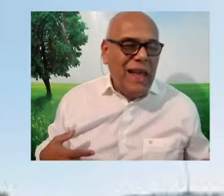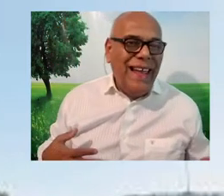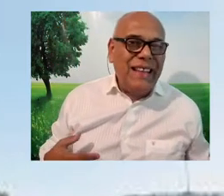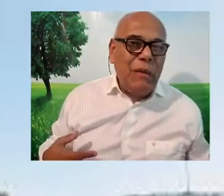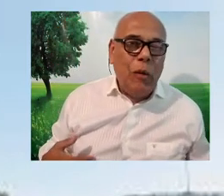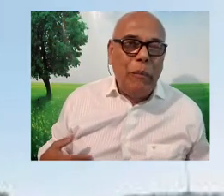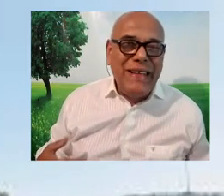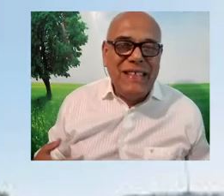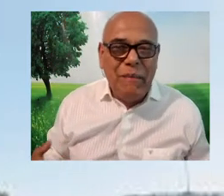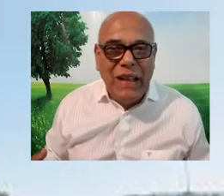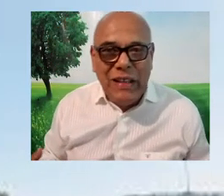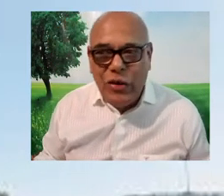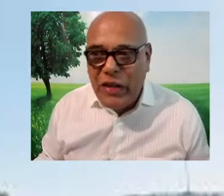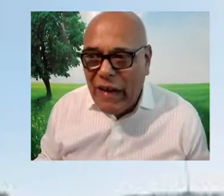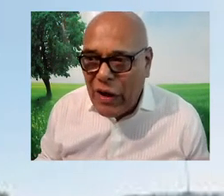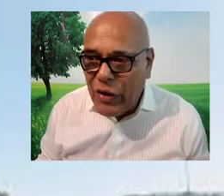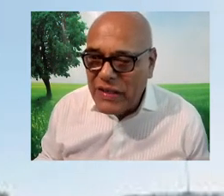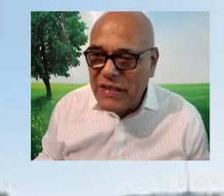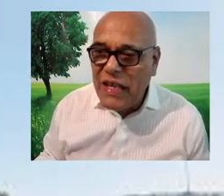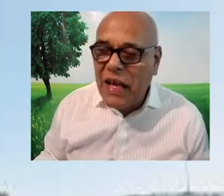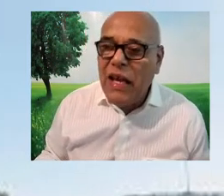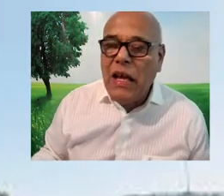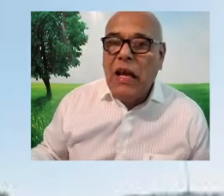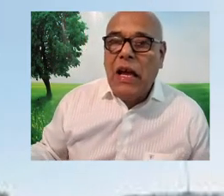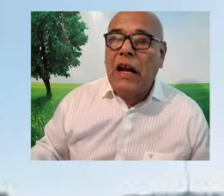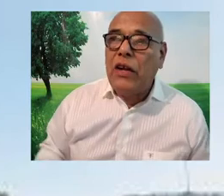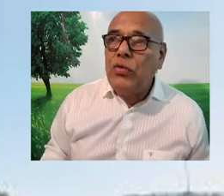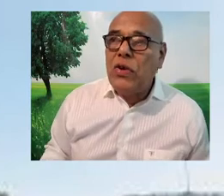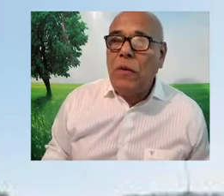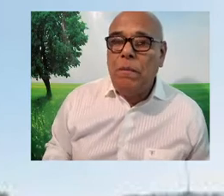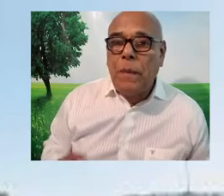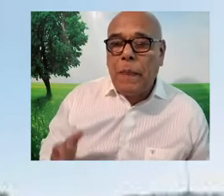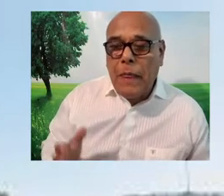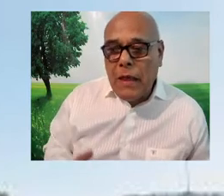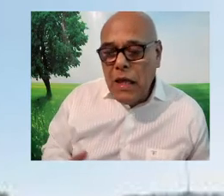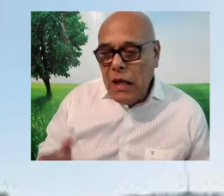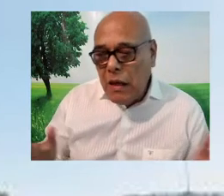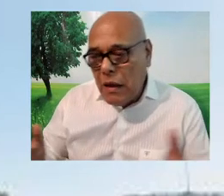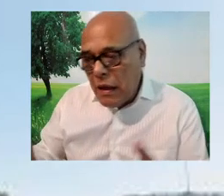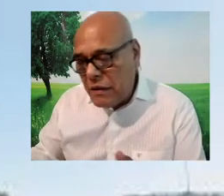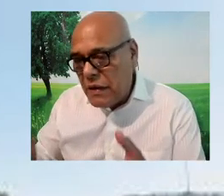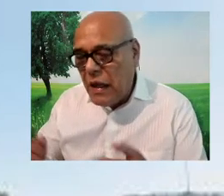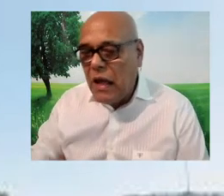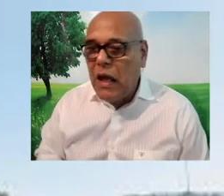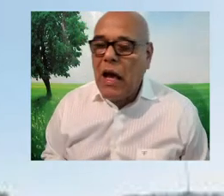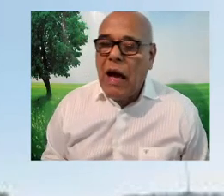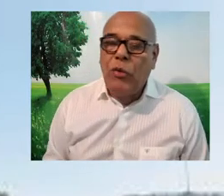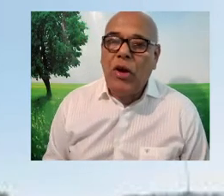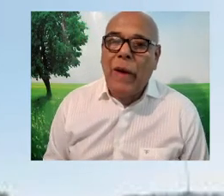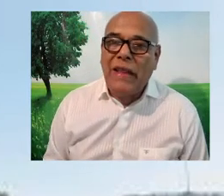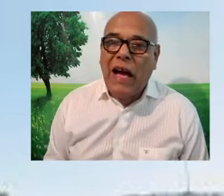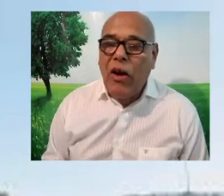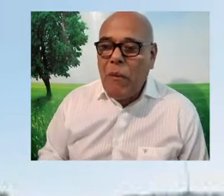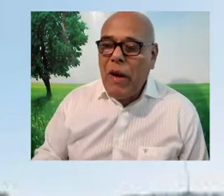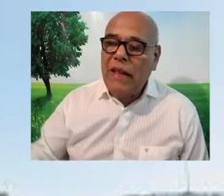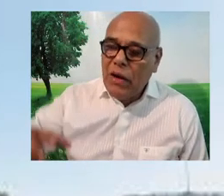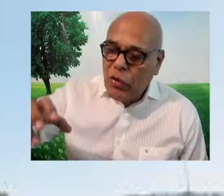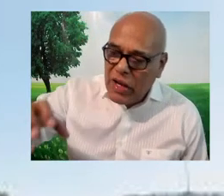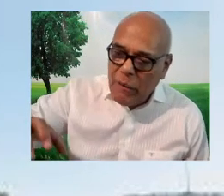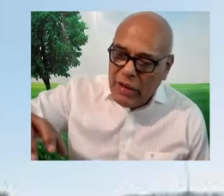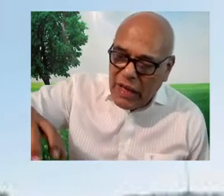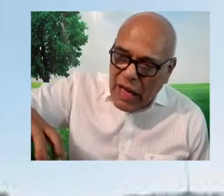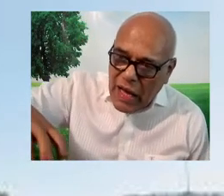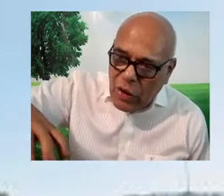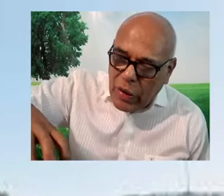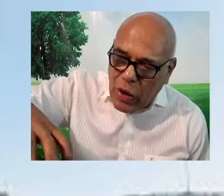enemigo principal de los trabajadores. Así que, él renunció y apoyó a Biden. Ahora, Biden,